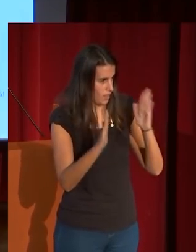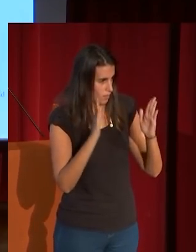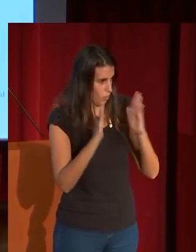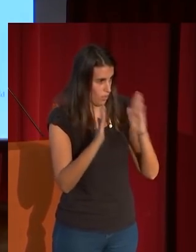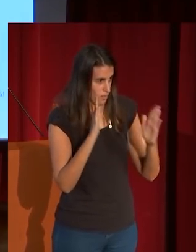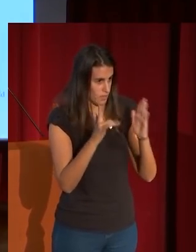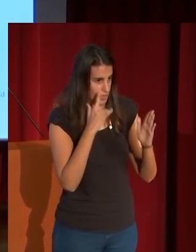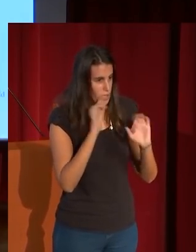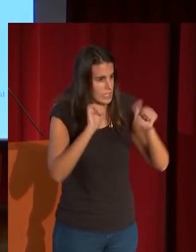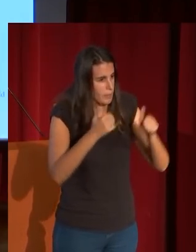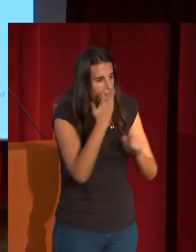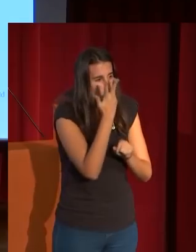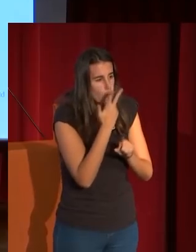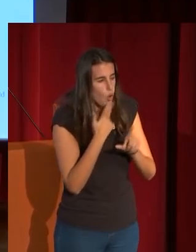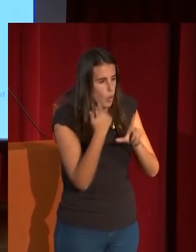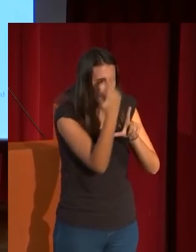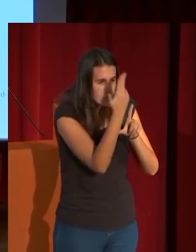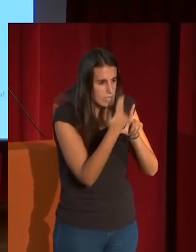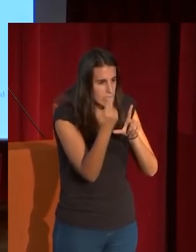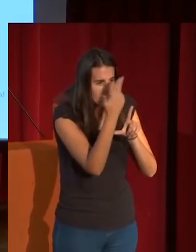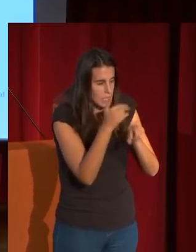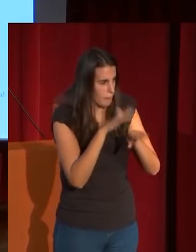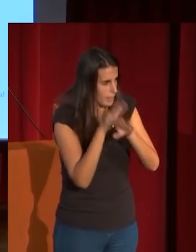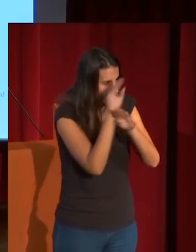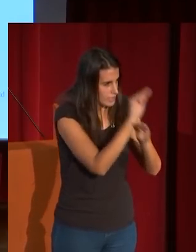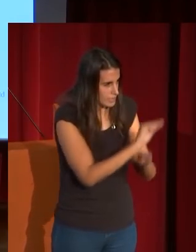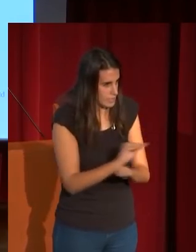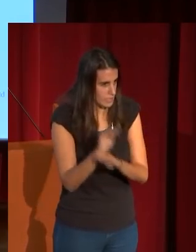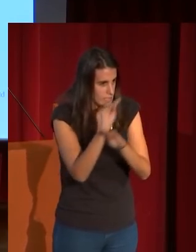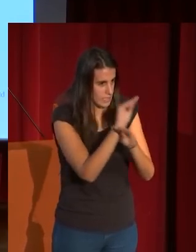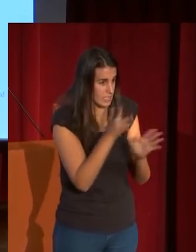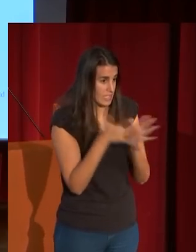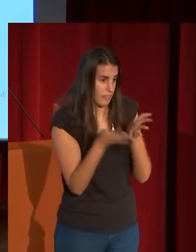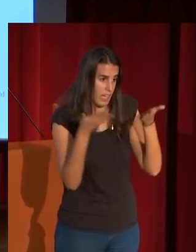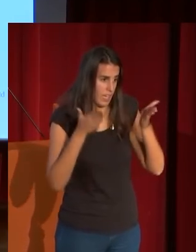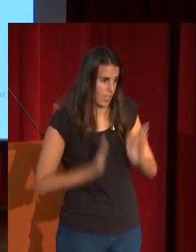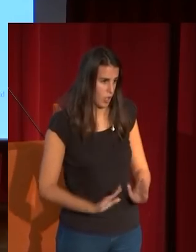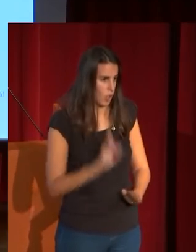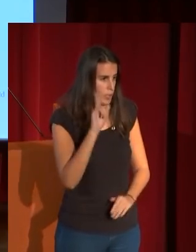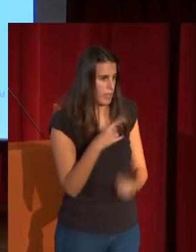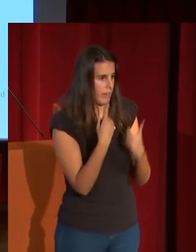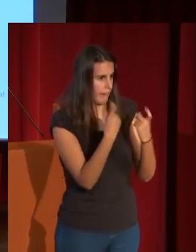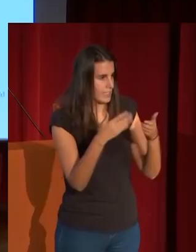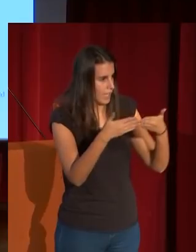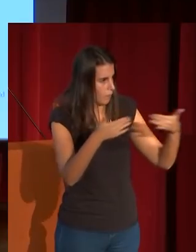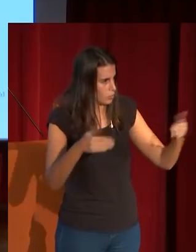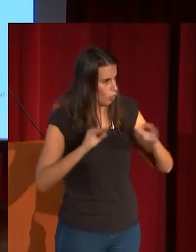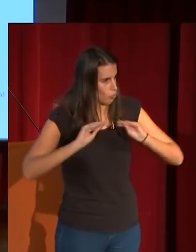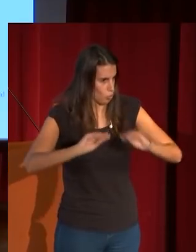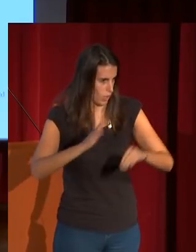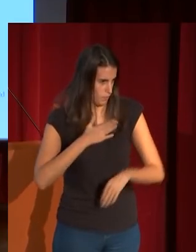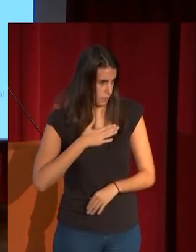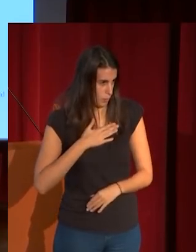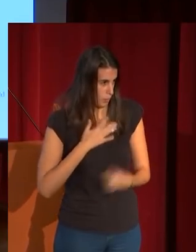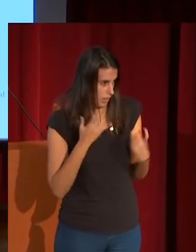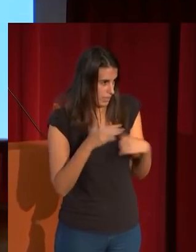capaz de teñir las sedas de un modo nuevo en fin el hijo merece desde luego otra visión y otra exposición pero realmente